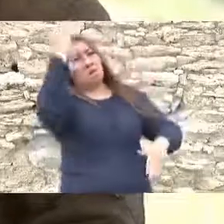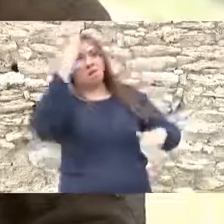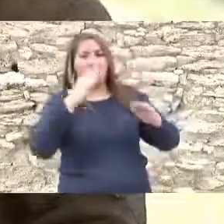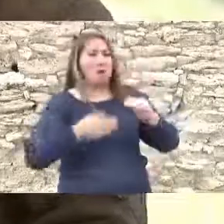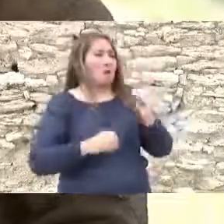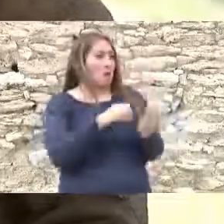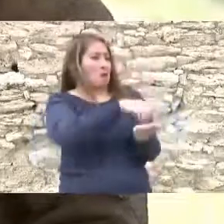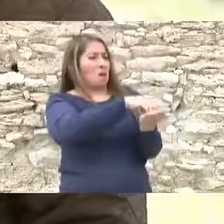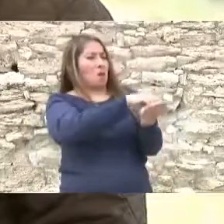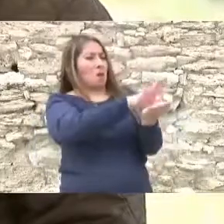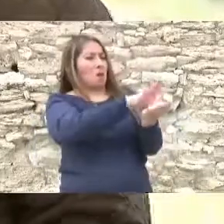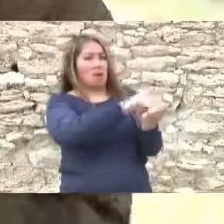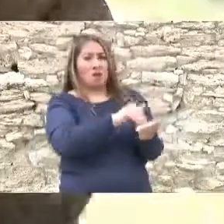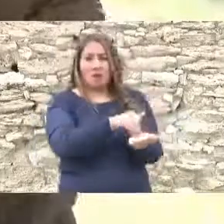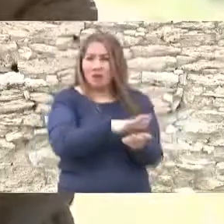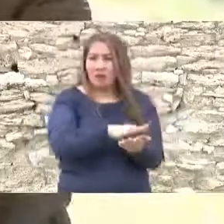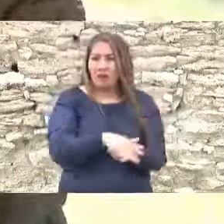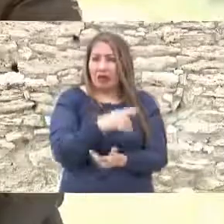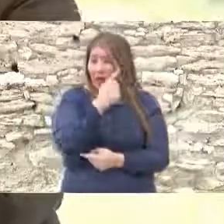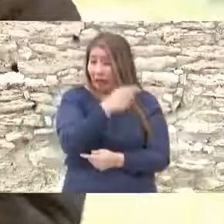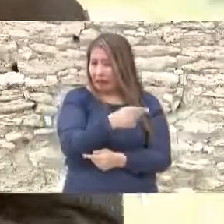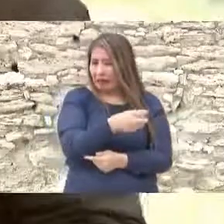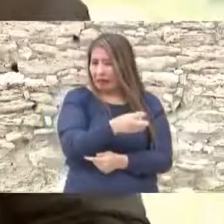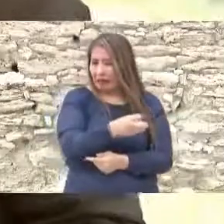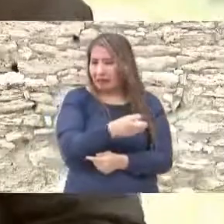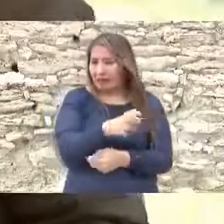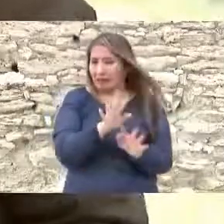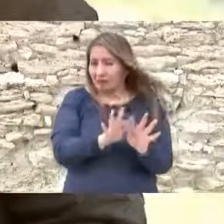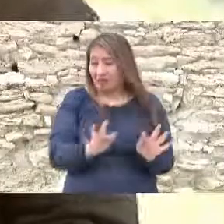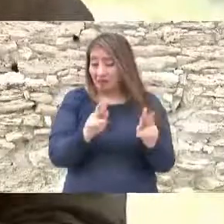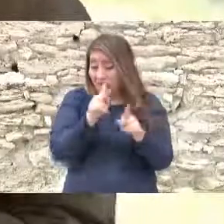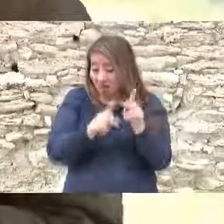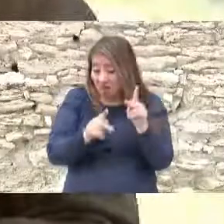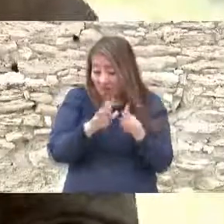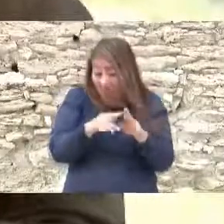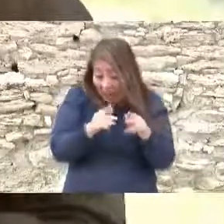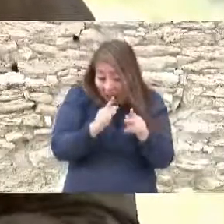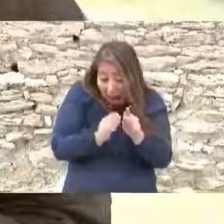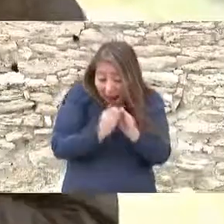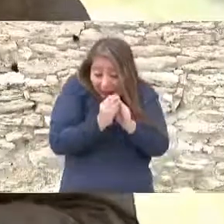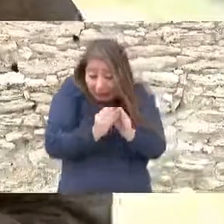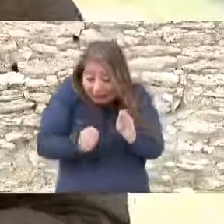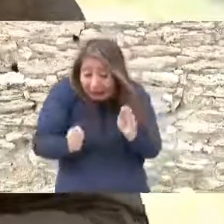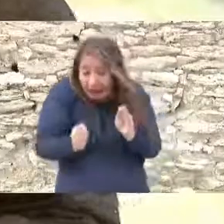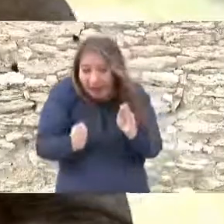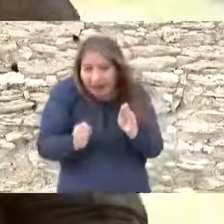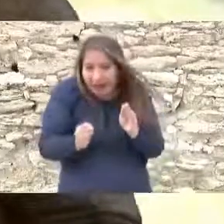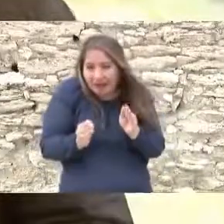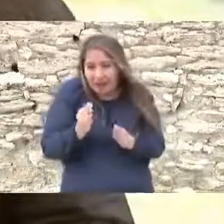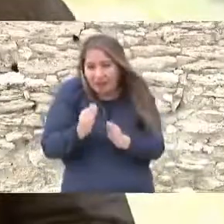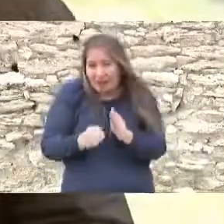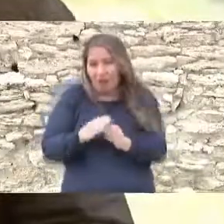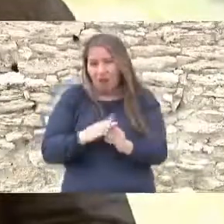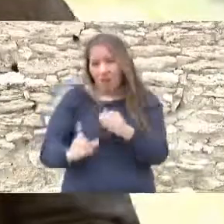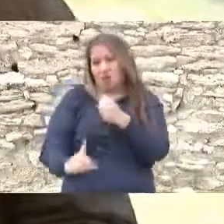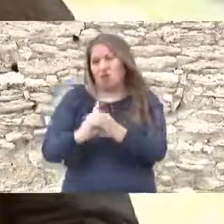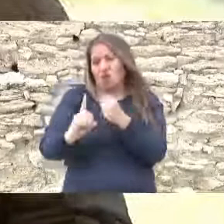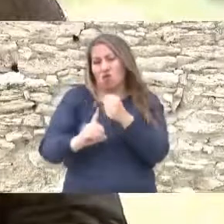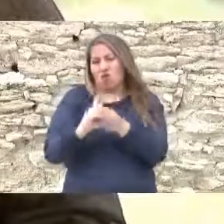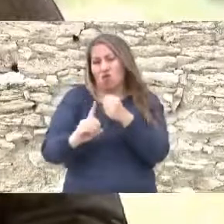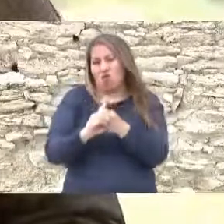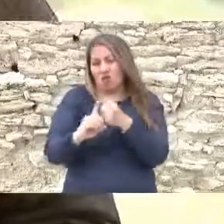exilio esa primera parte se logró sin muchos problemas